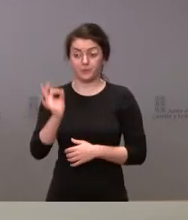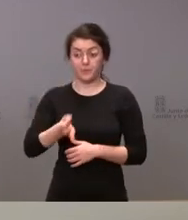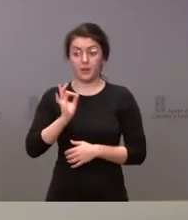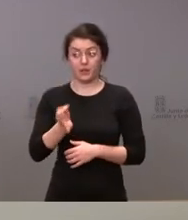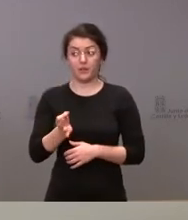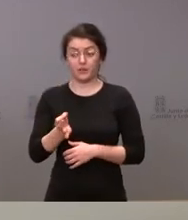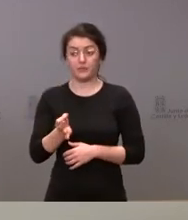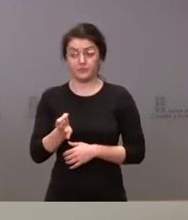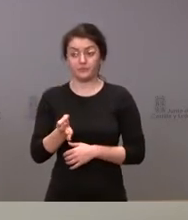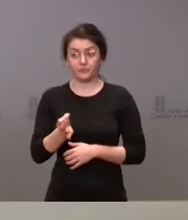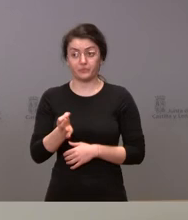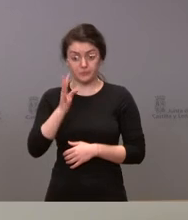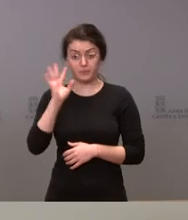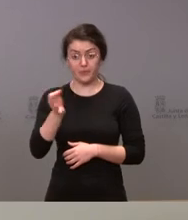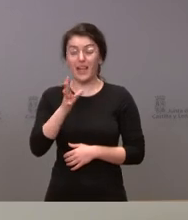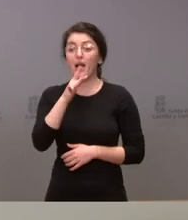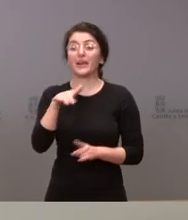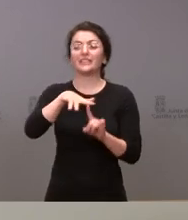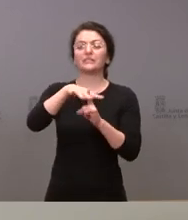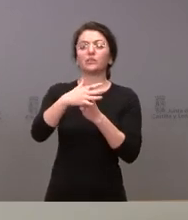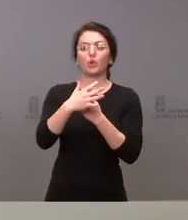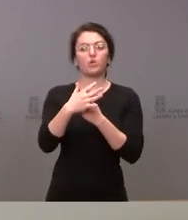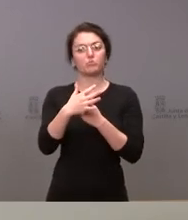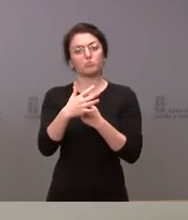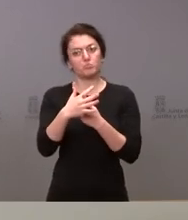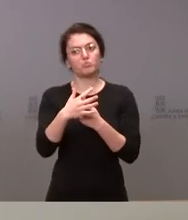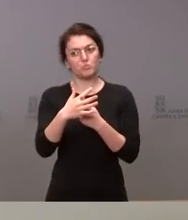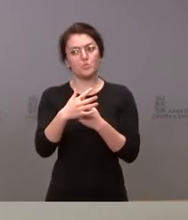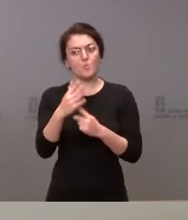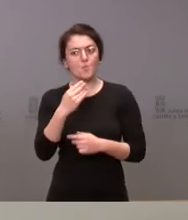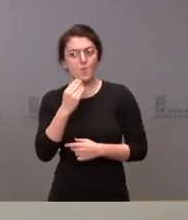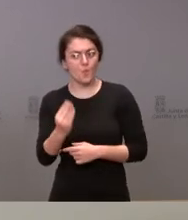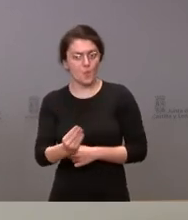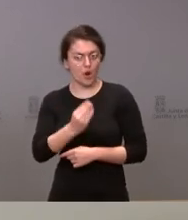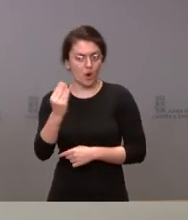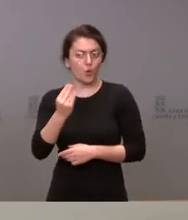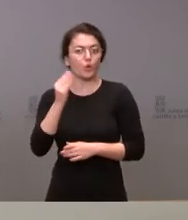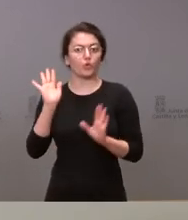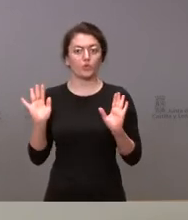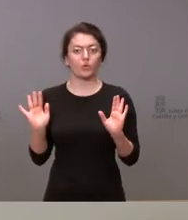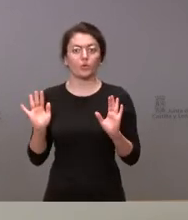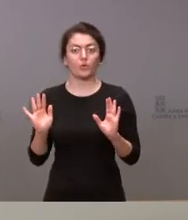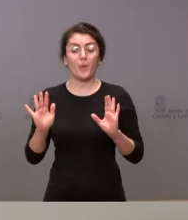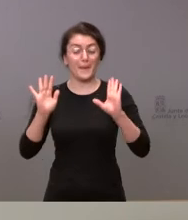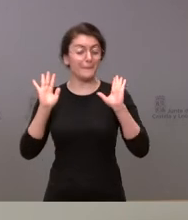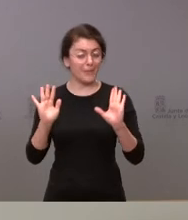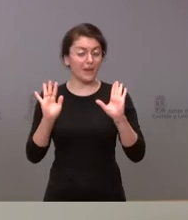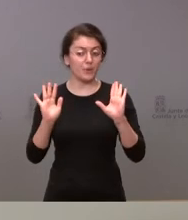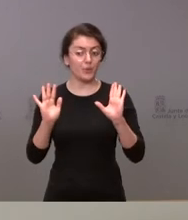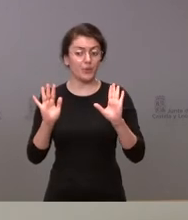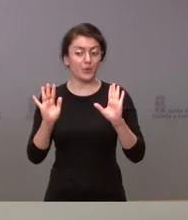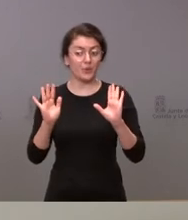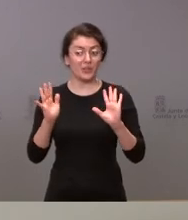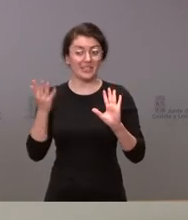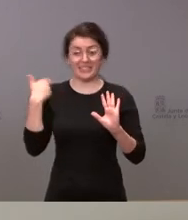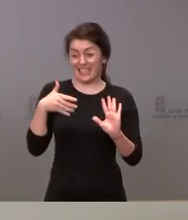comienza a ser más optimista desde el punto de vista de la población de la pandemia pero en ningún caso queremos desde